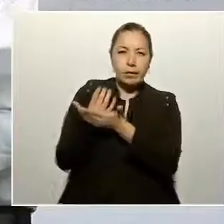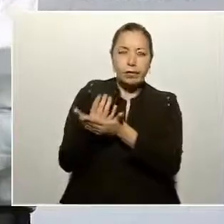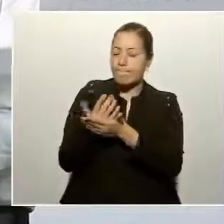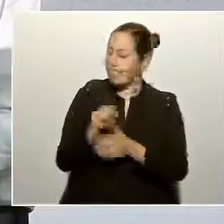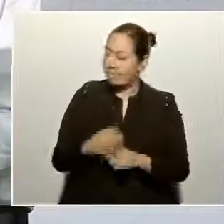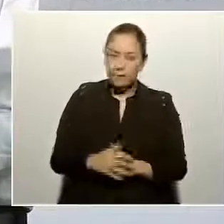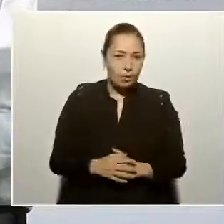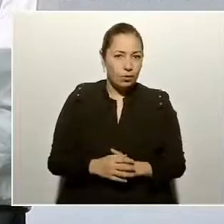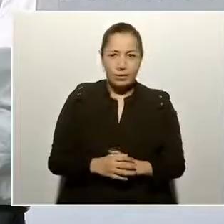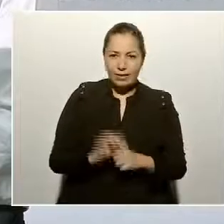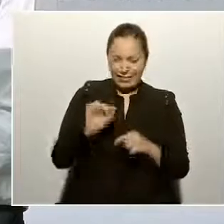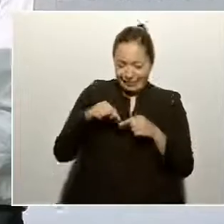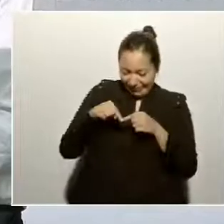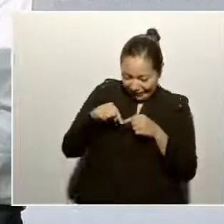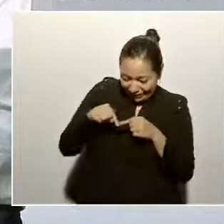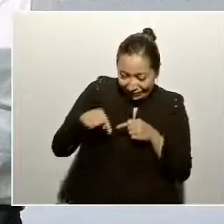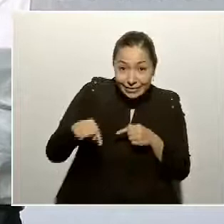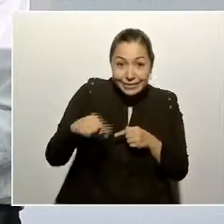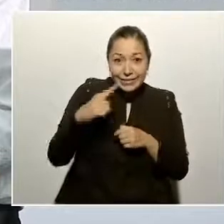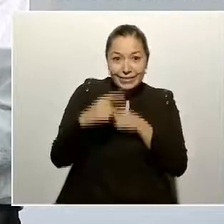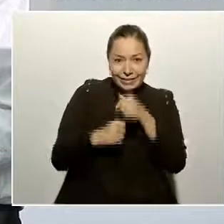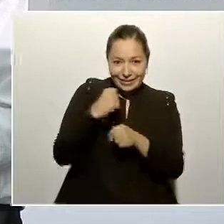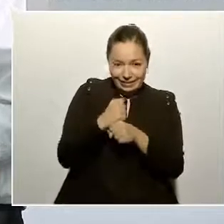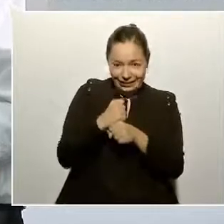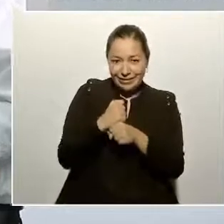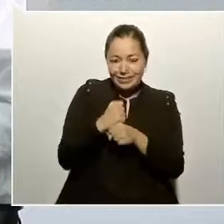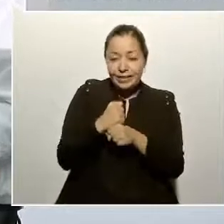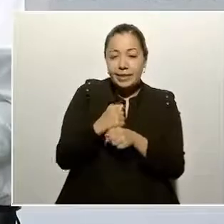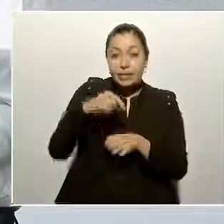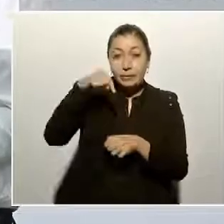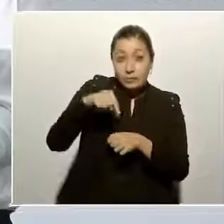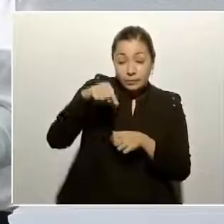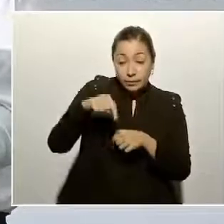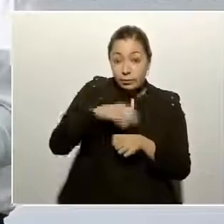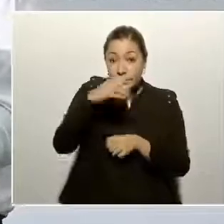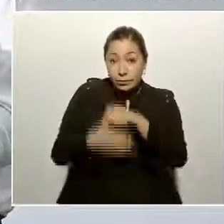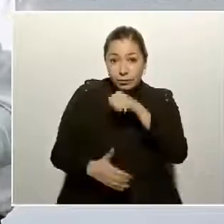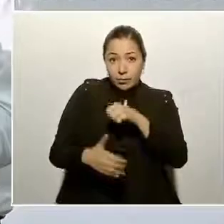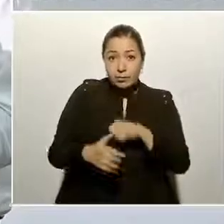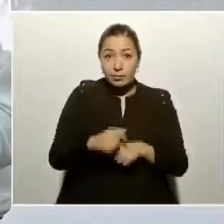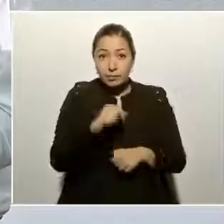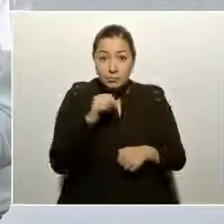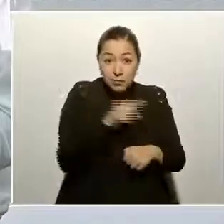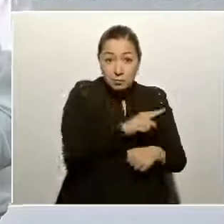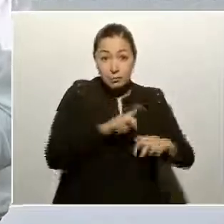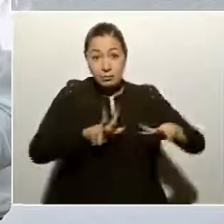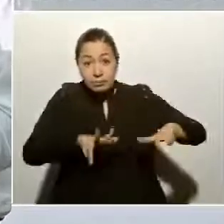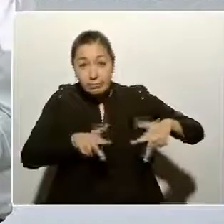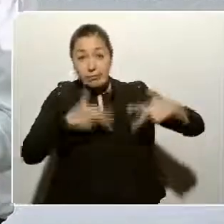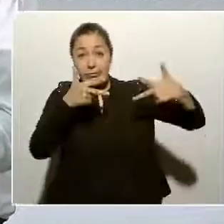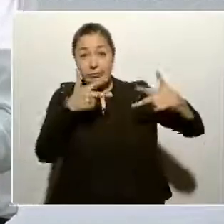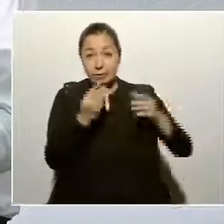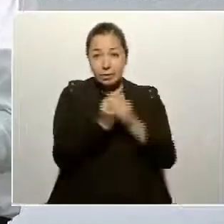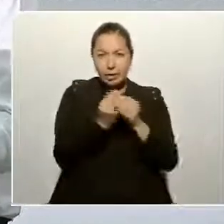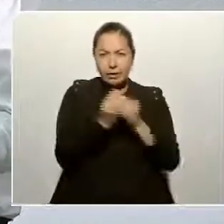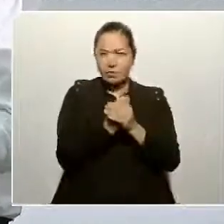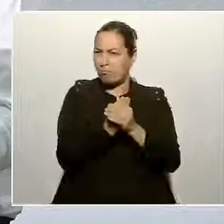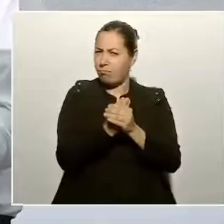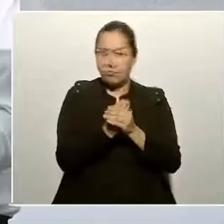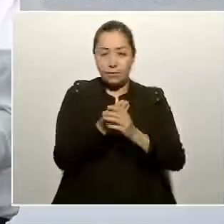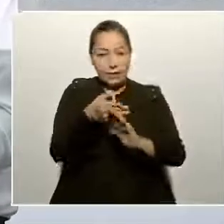el ciclo escolar, con clases a distancia. Antes de eso,